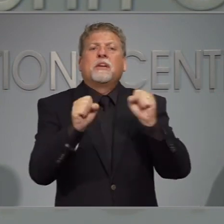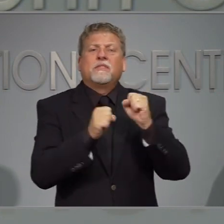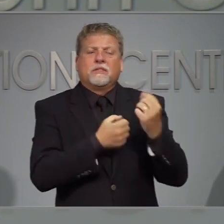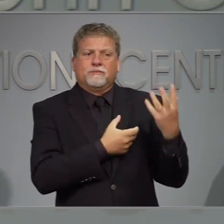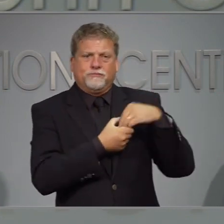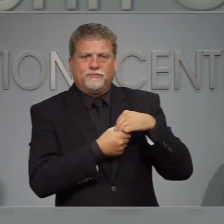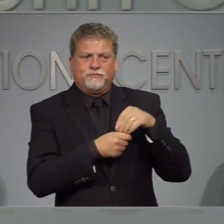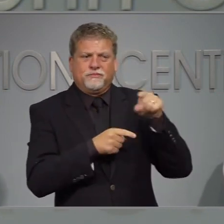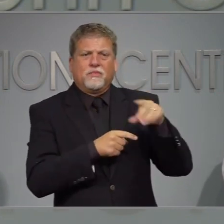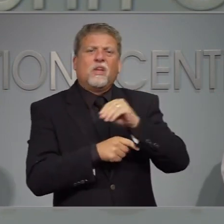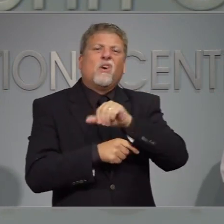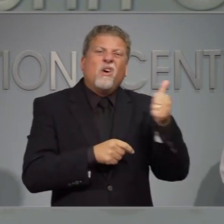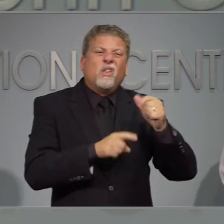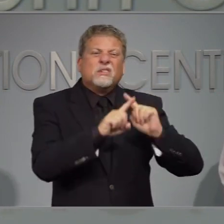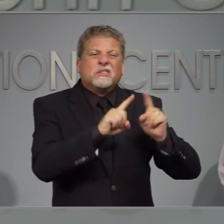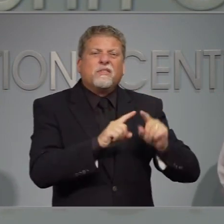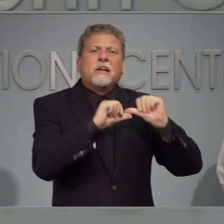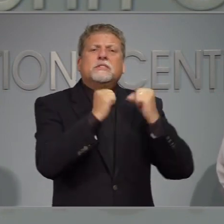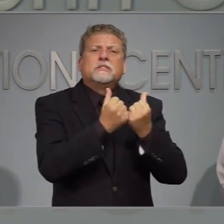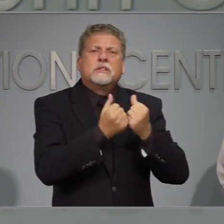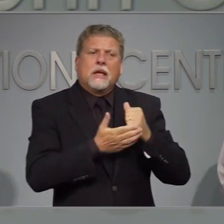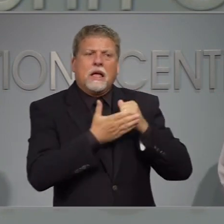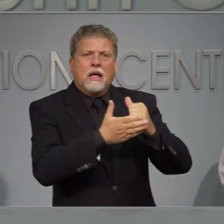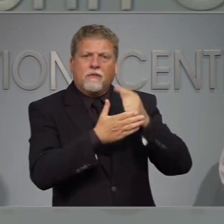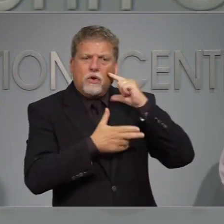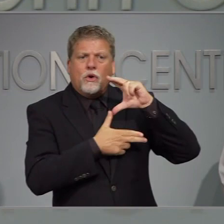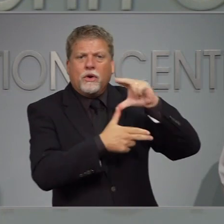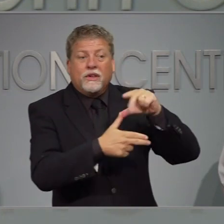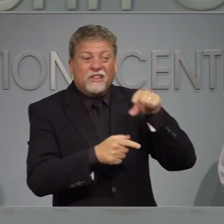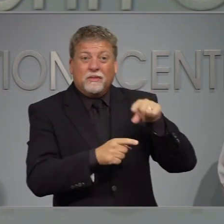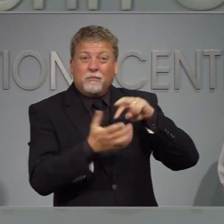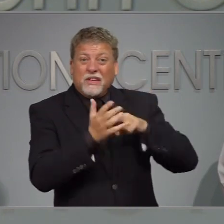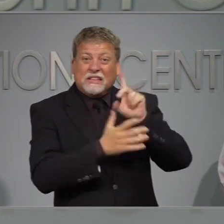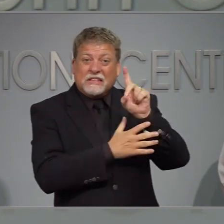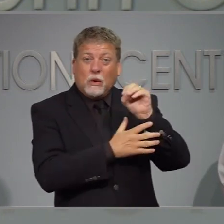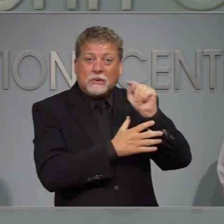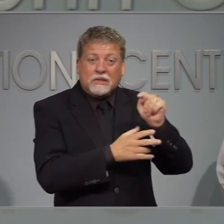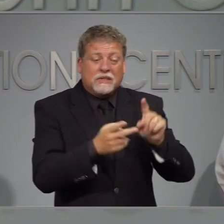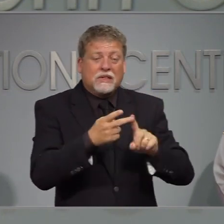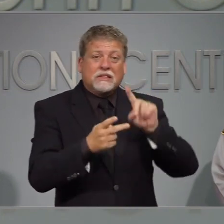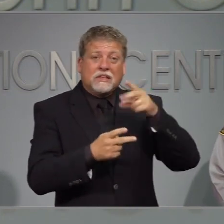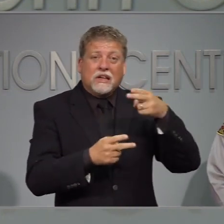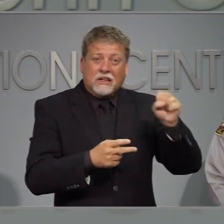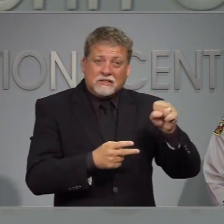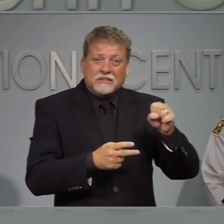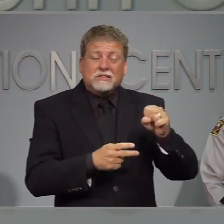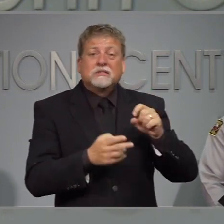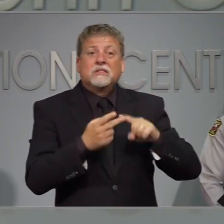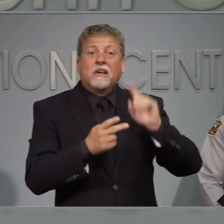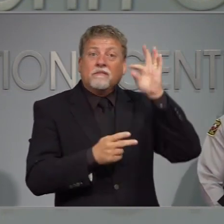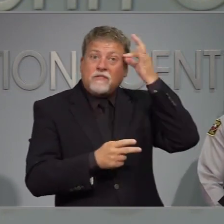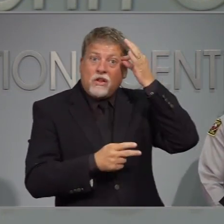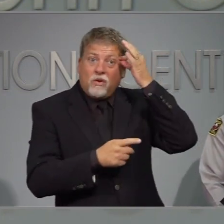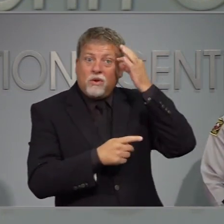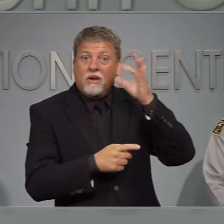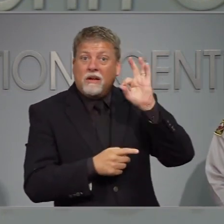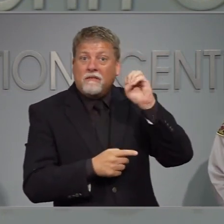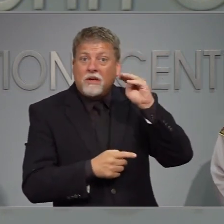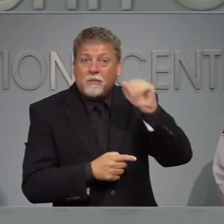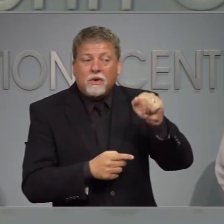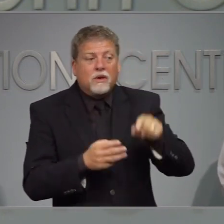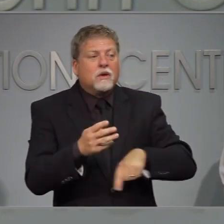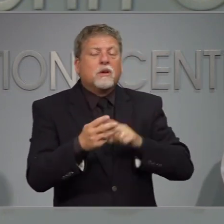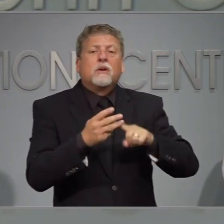matriz del departamento de seguridad pública y también nosotros otros aliados de las agencias del estado de OT de